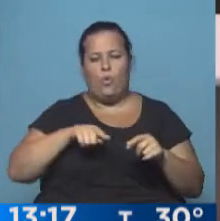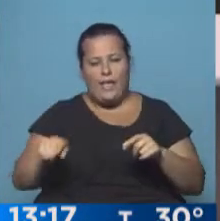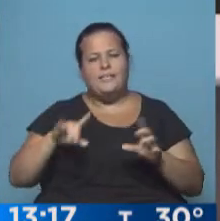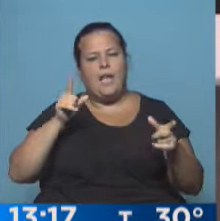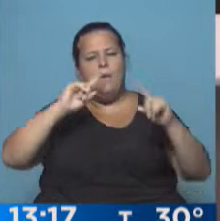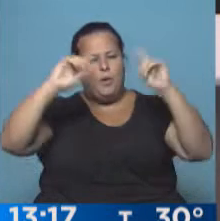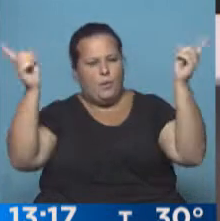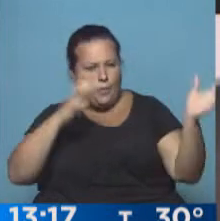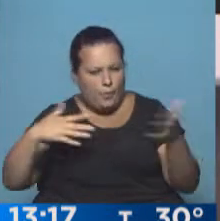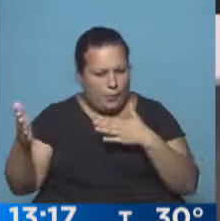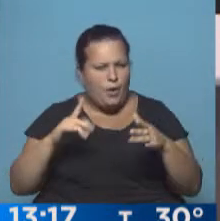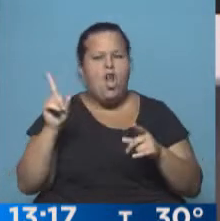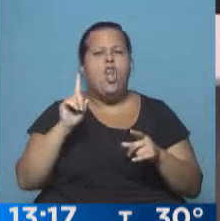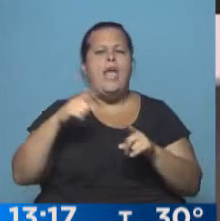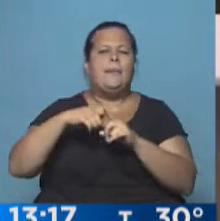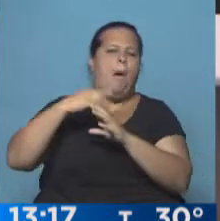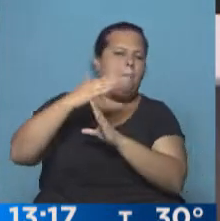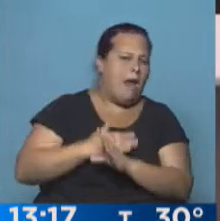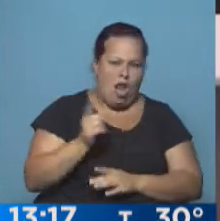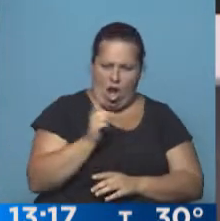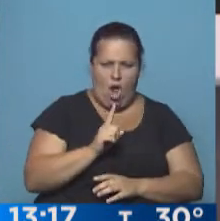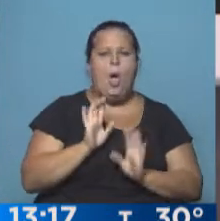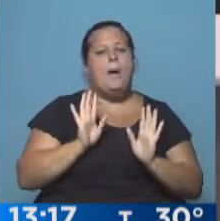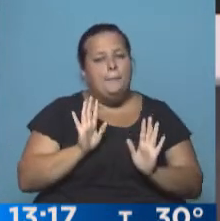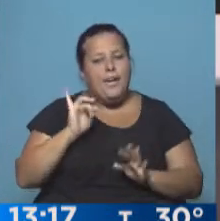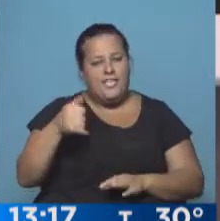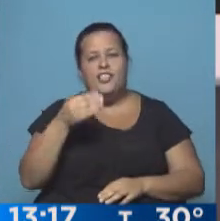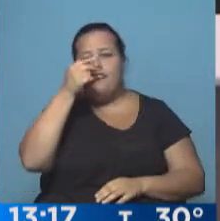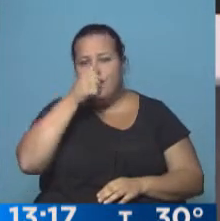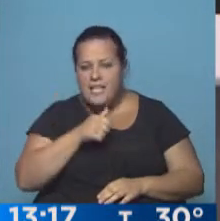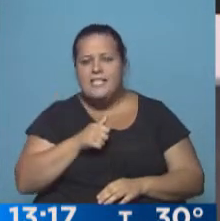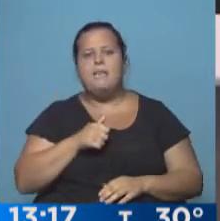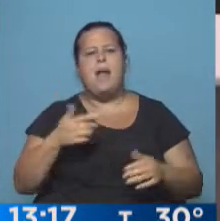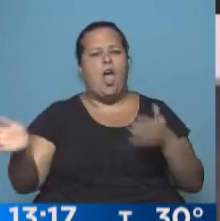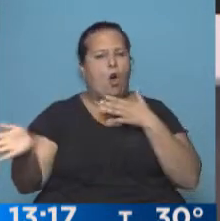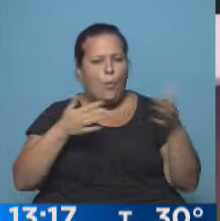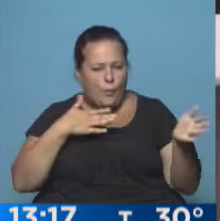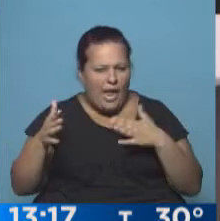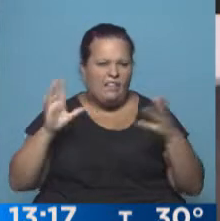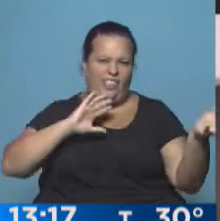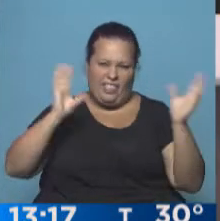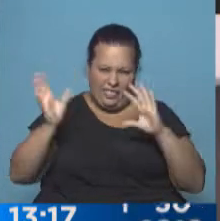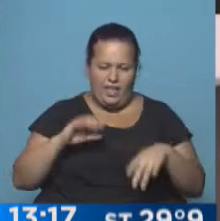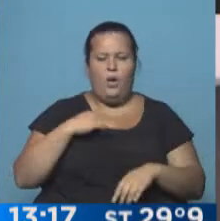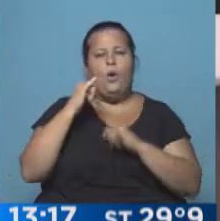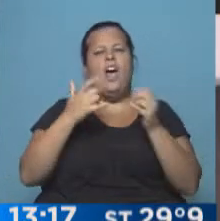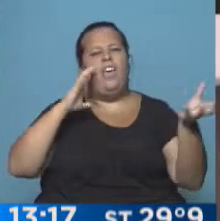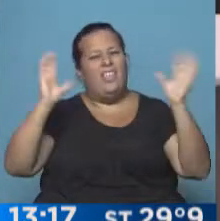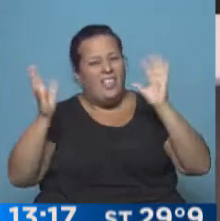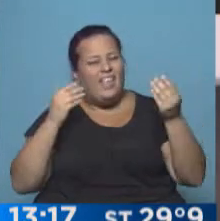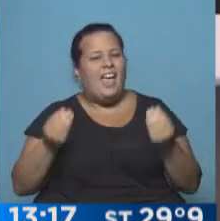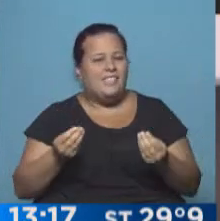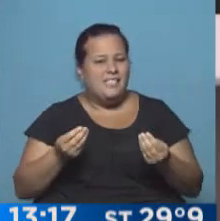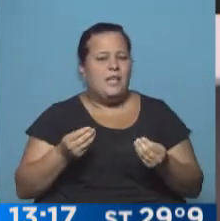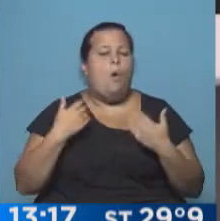con algunas ráfagas. Esto no hará descender mucho la temperatura, pero sí tendremos un fin de semana bastante ventoso e inestable. Cuando hablamos de inestabilidad estamos